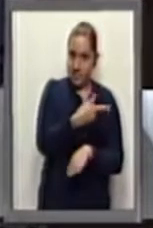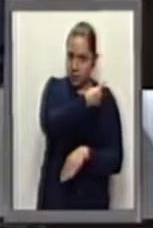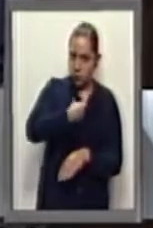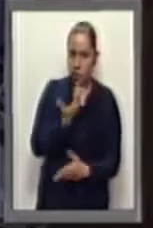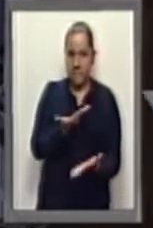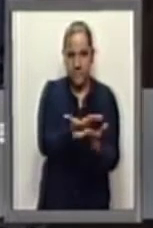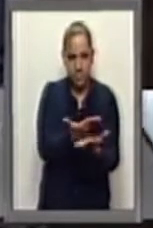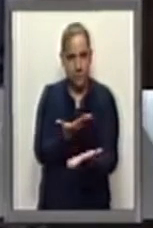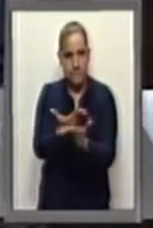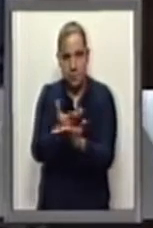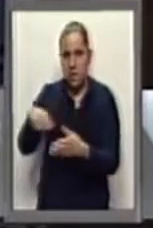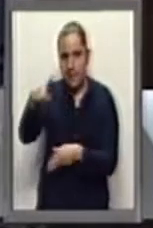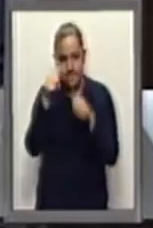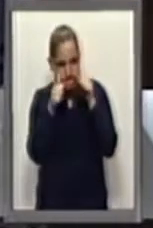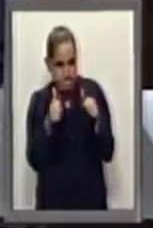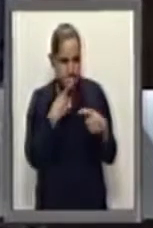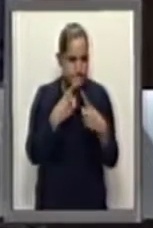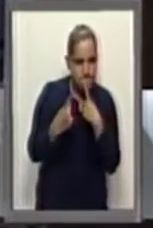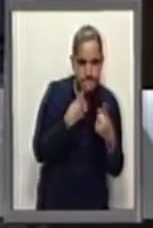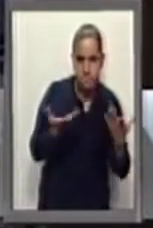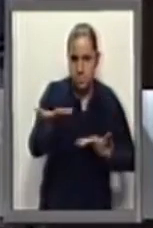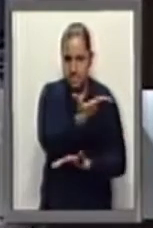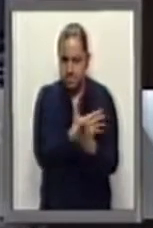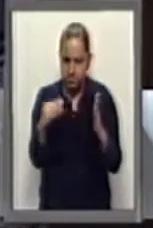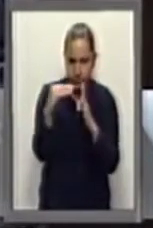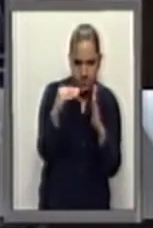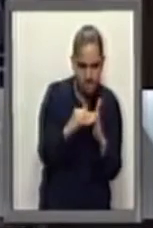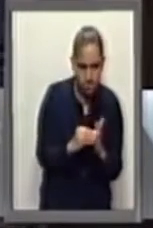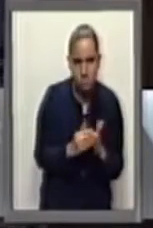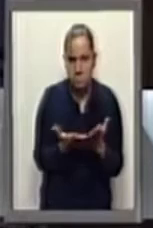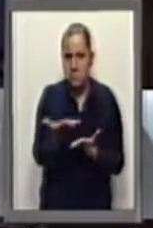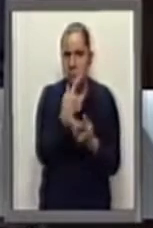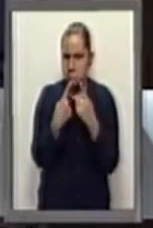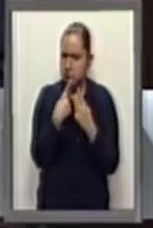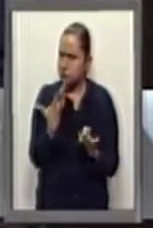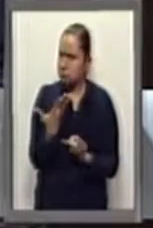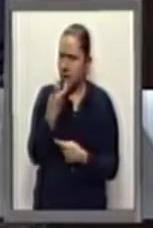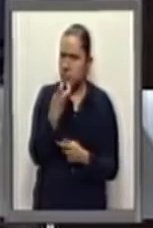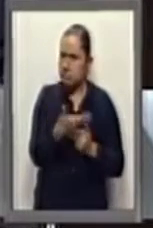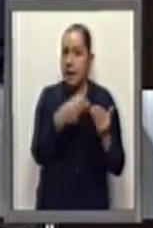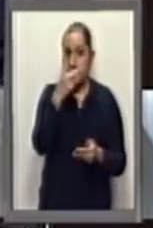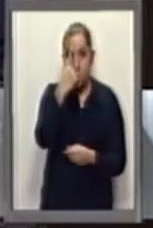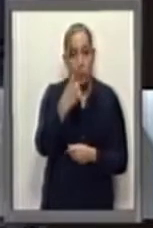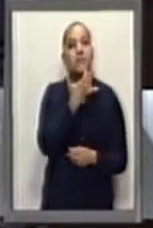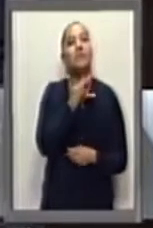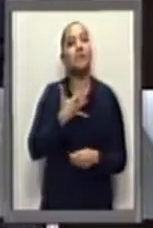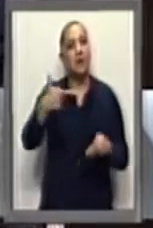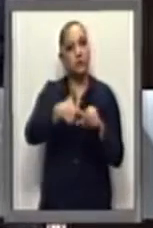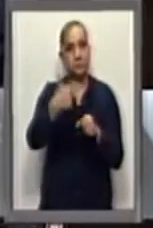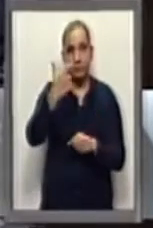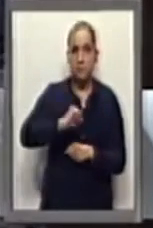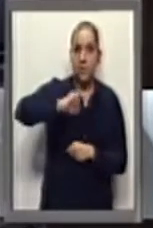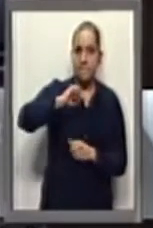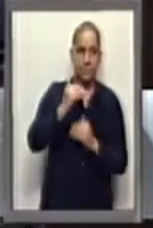particularmente, insisto, que estamos en contra del aumento de la gasolina por el tema de la liberación, que eso